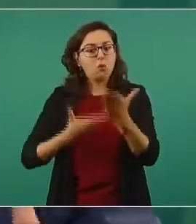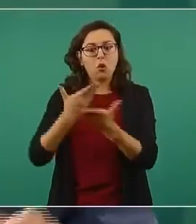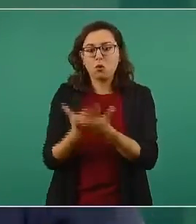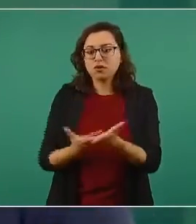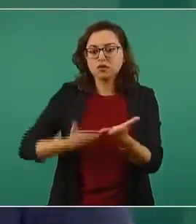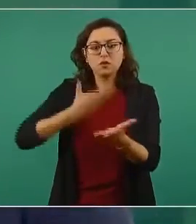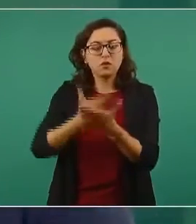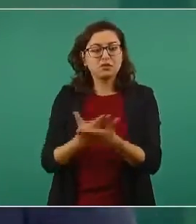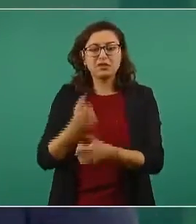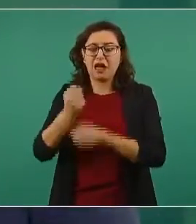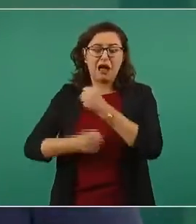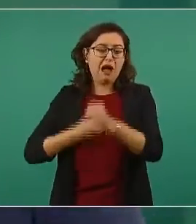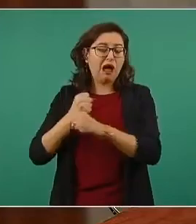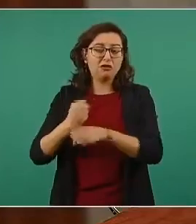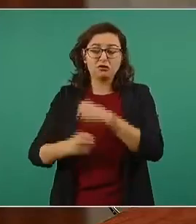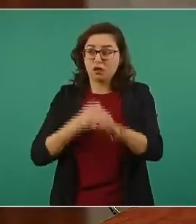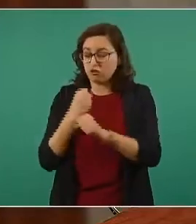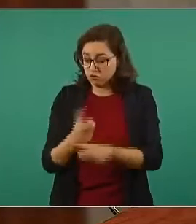años.